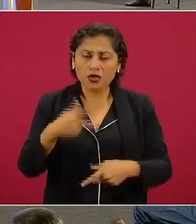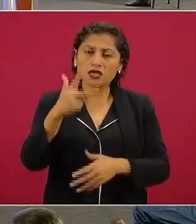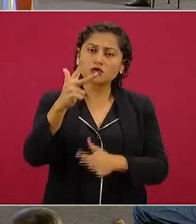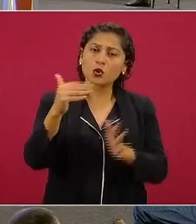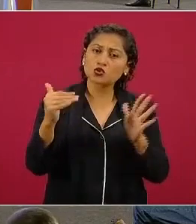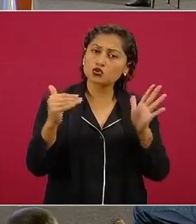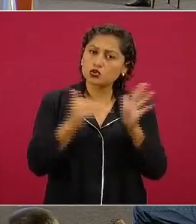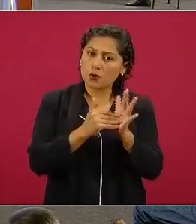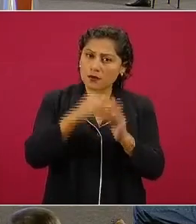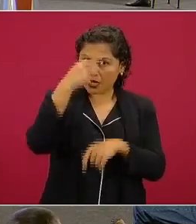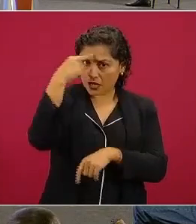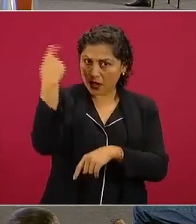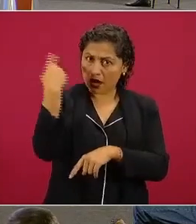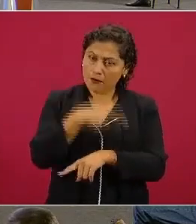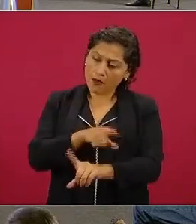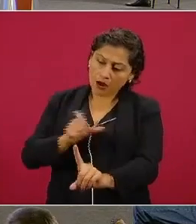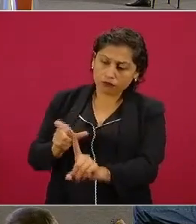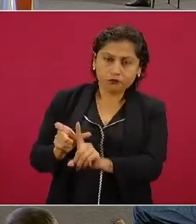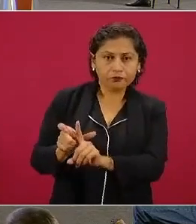para cuidar al presidente